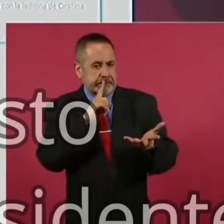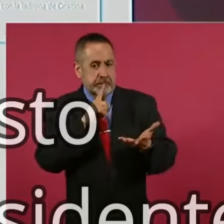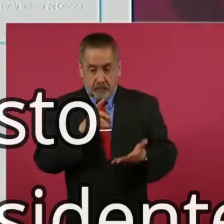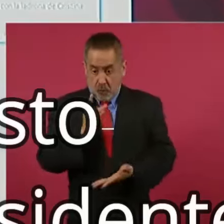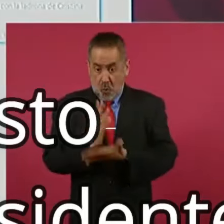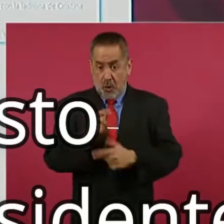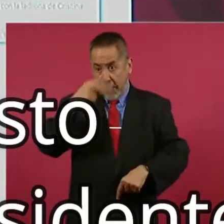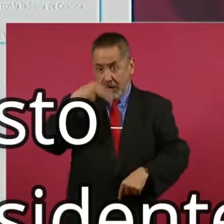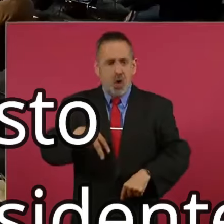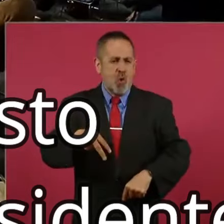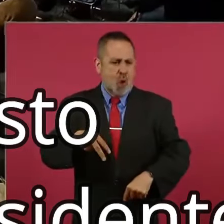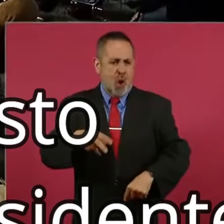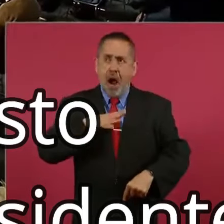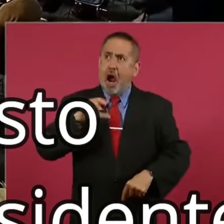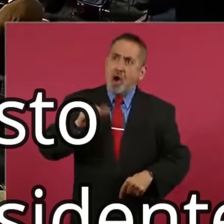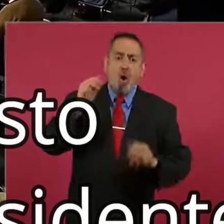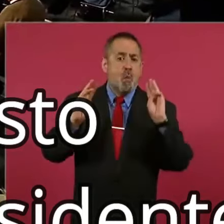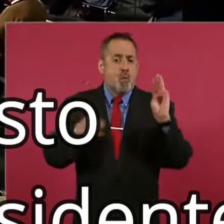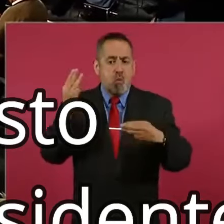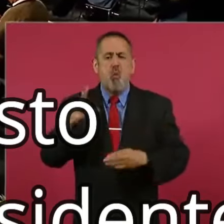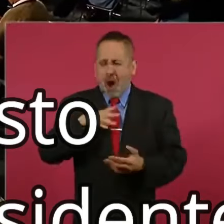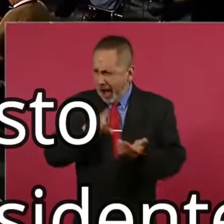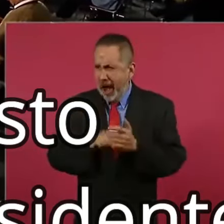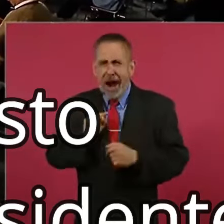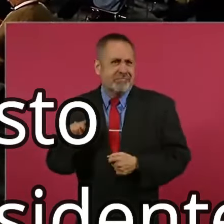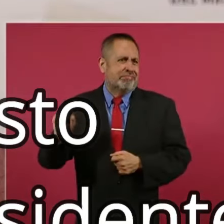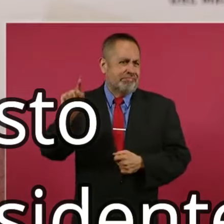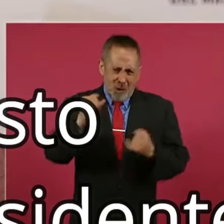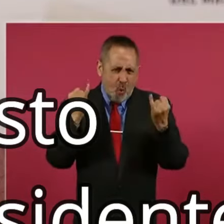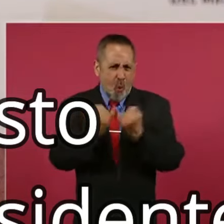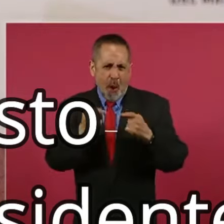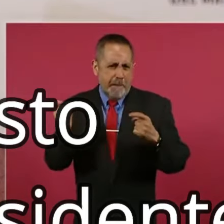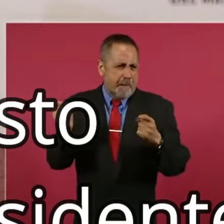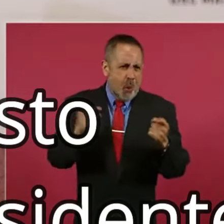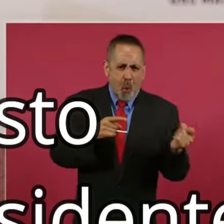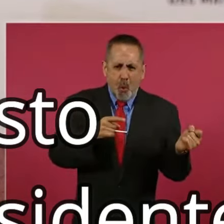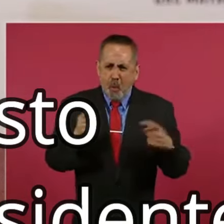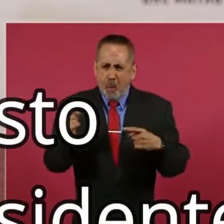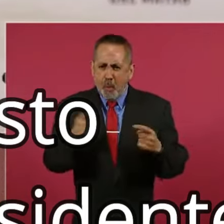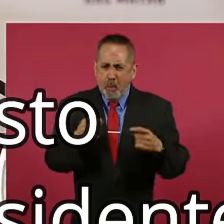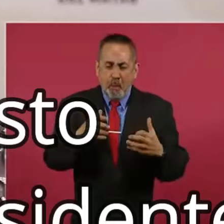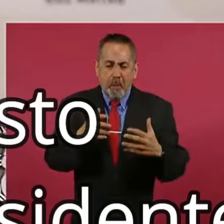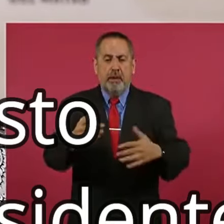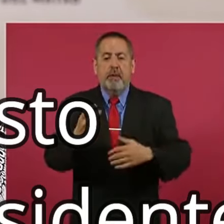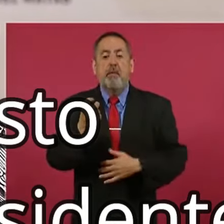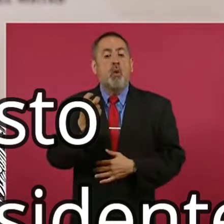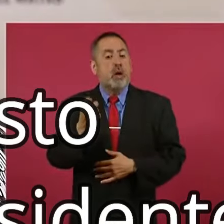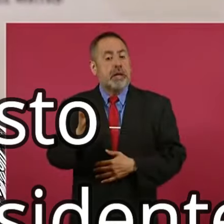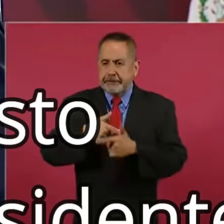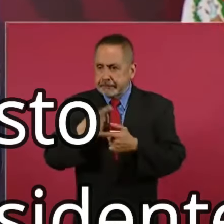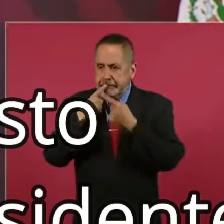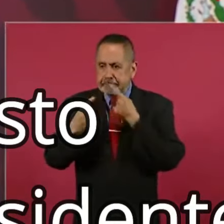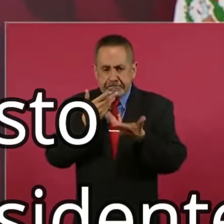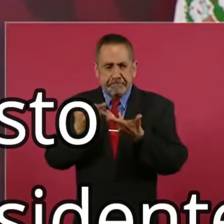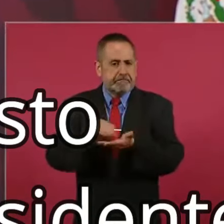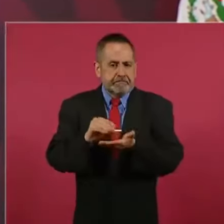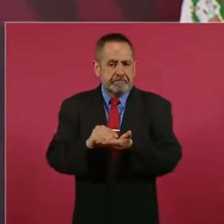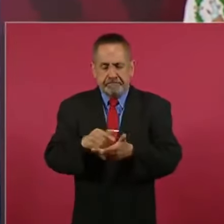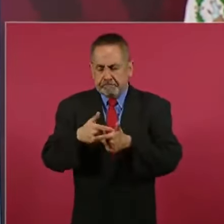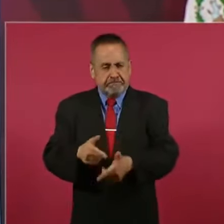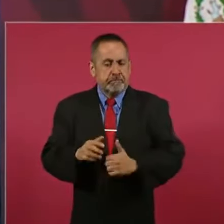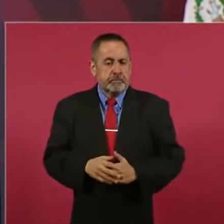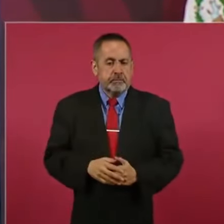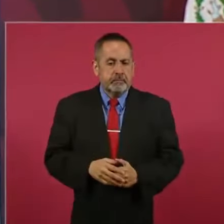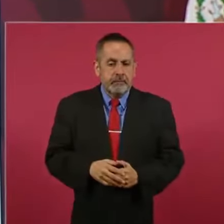México. Es mundial. Pero eso es un tema que debemos de seguir tratando. Y no decir,